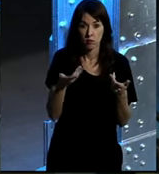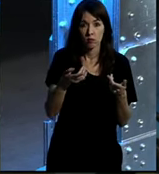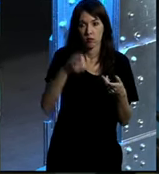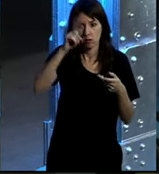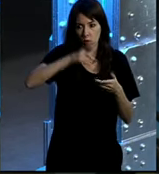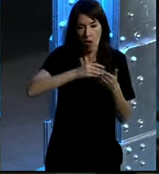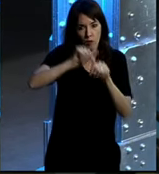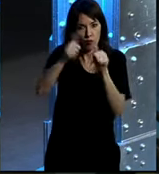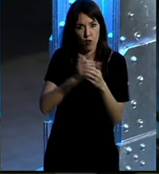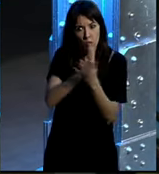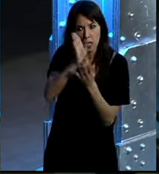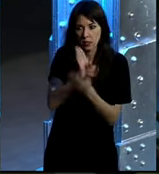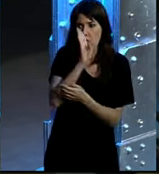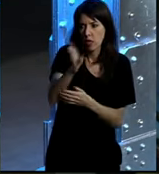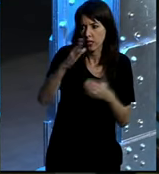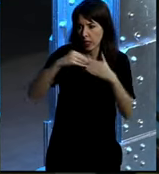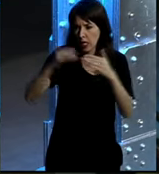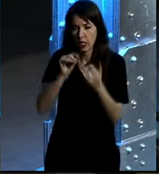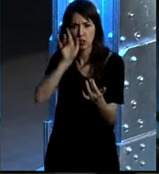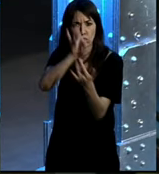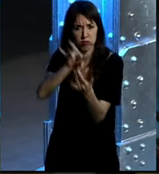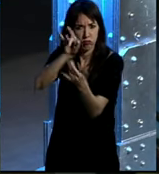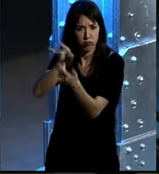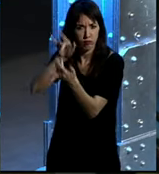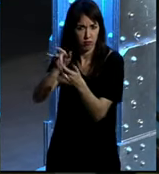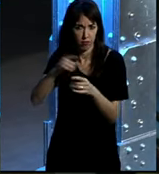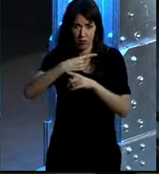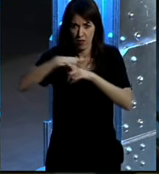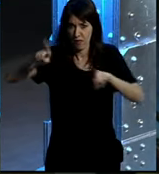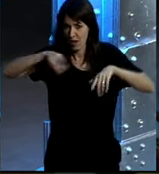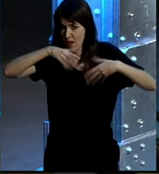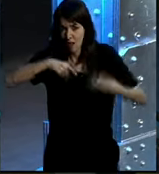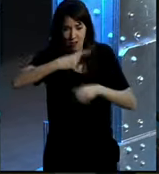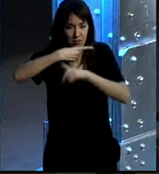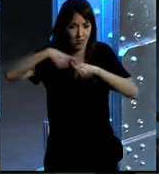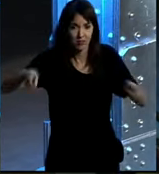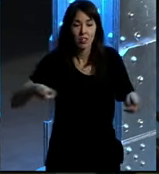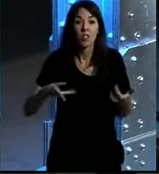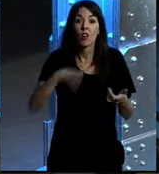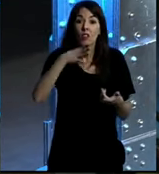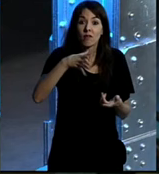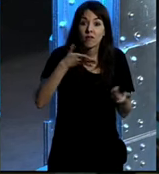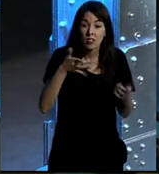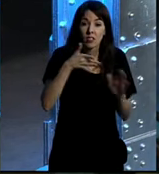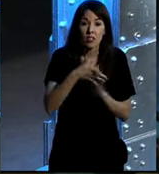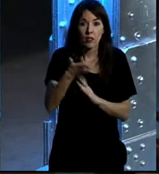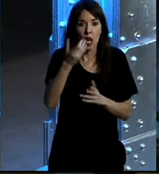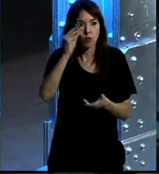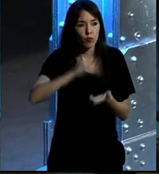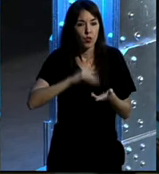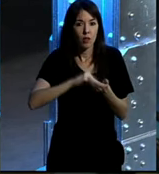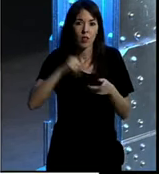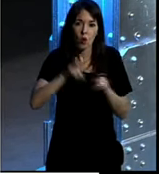había canales de comunicación directa con los clientes, etc., pero no tienen nada que ver con los canales que tenemos hoy en día, y era por tanto, en muchos